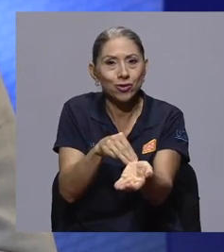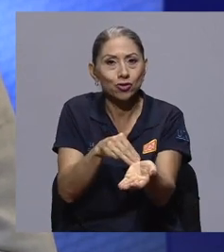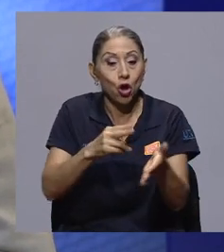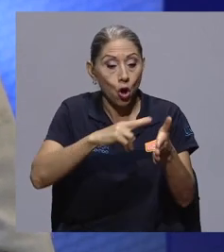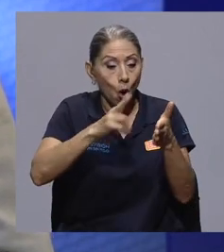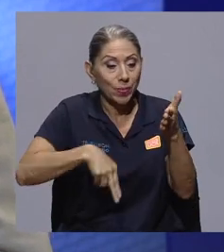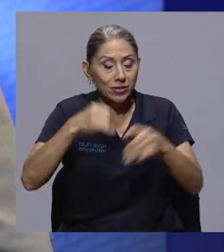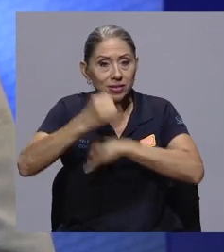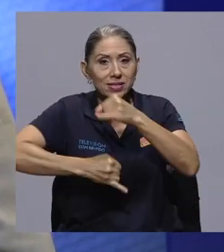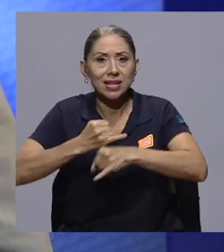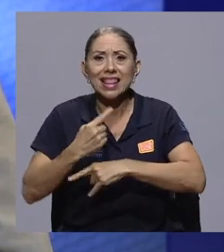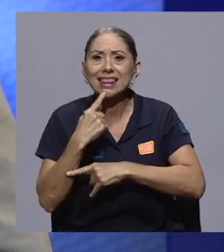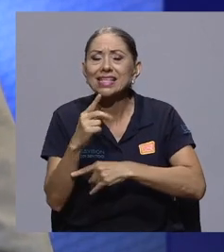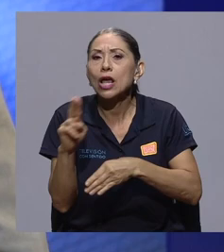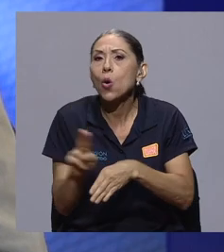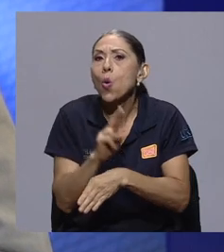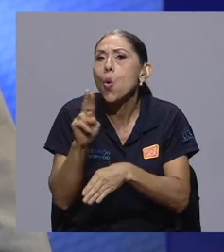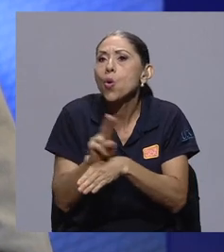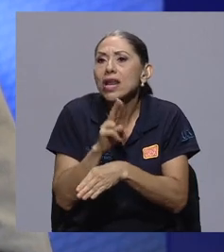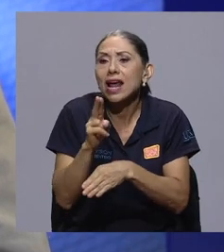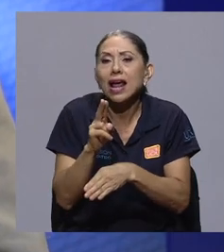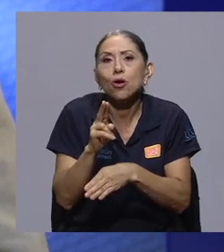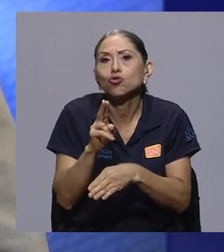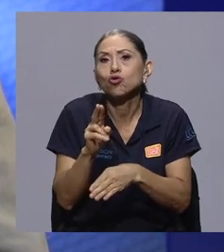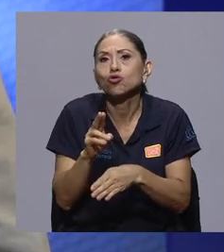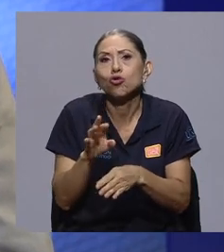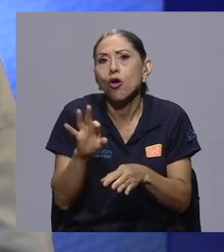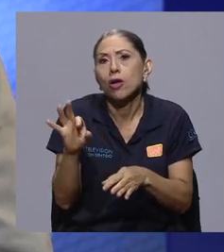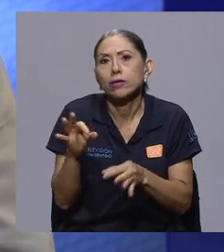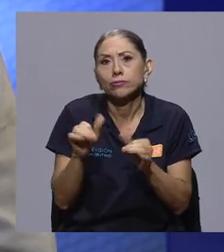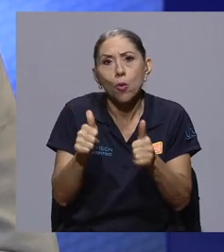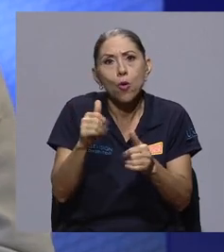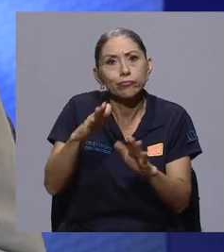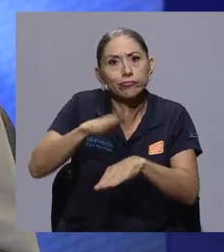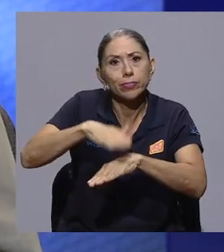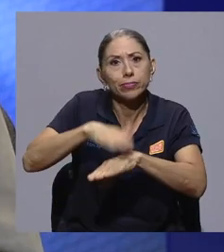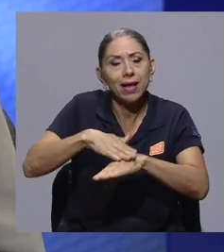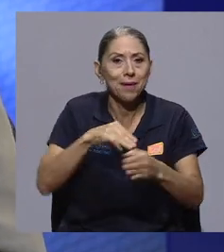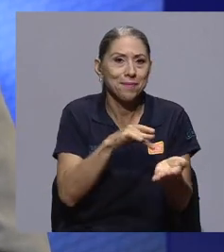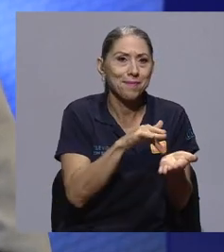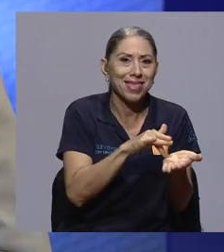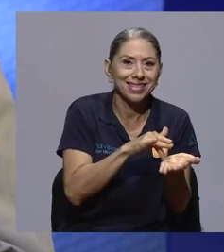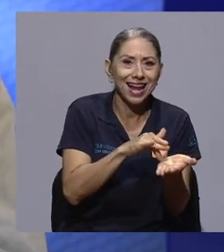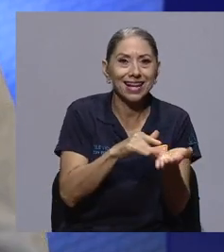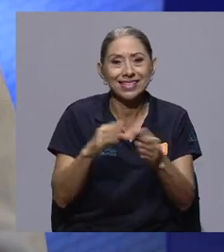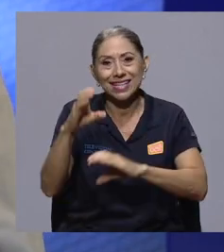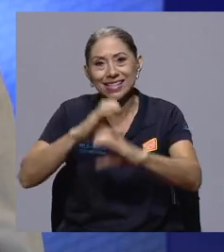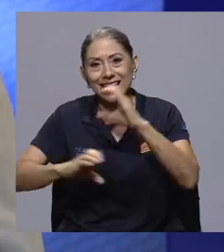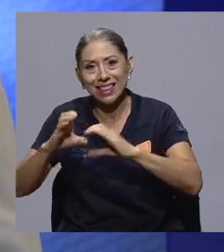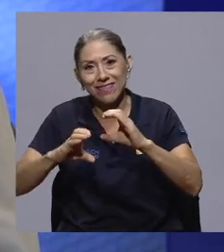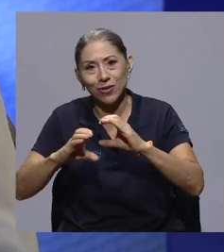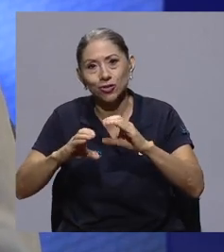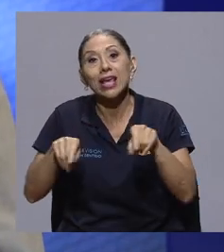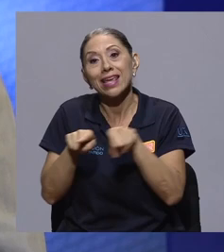se habla de que los únicos usos permitidos son los medicinales y científicos. De hecho, hay otro uso más, que es el de investigación, digámoslo así.